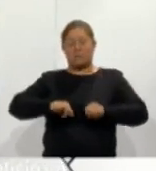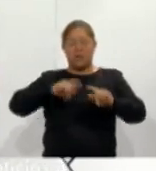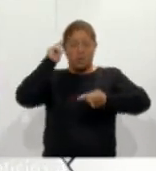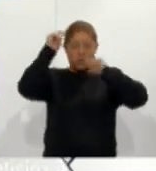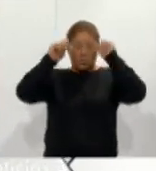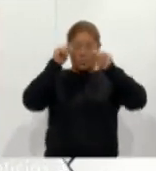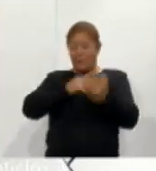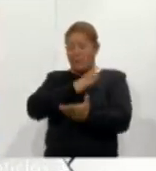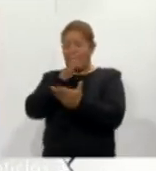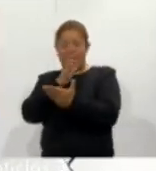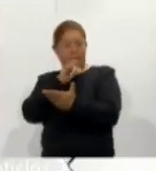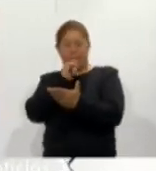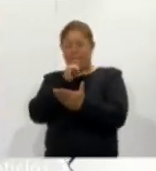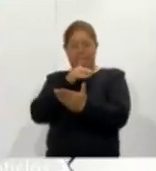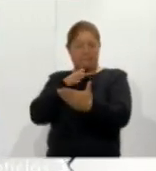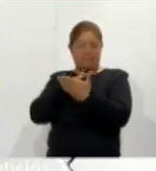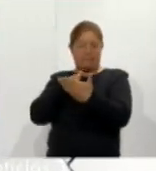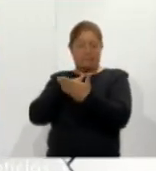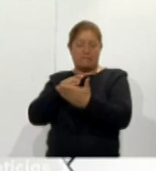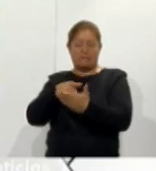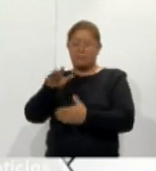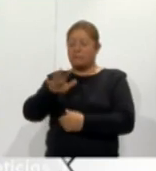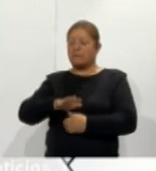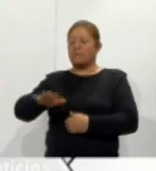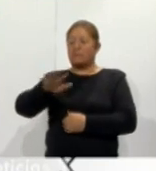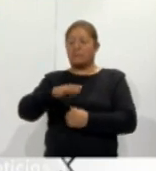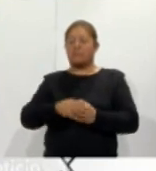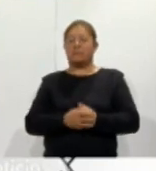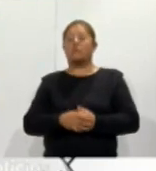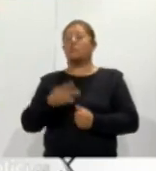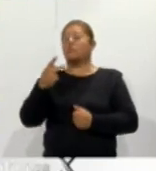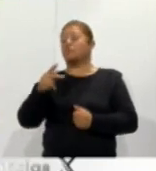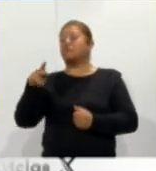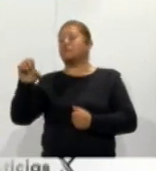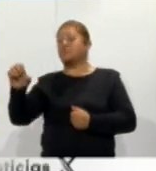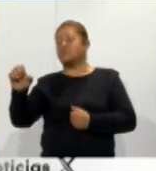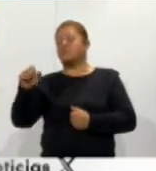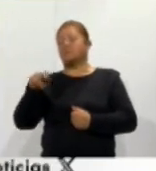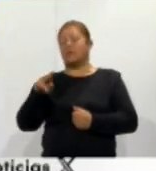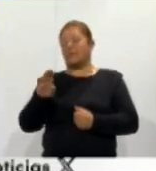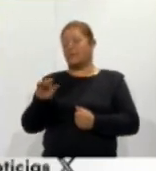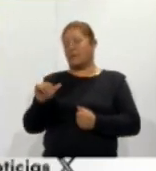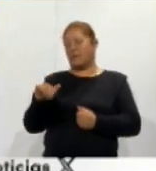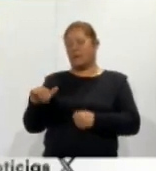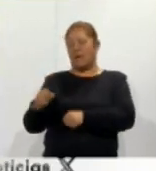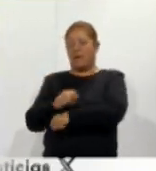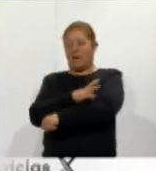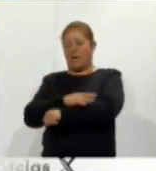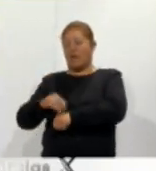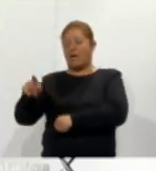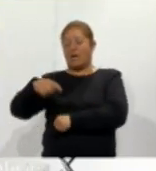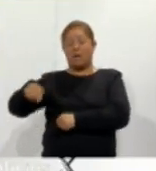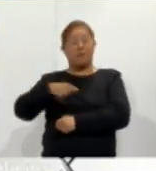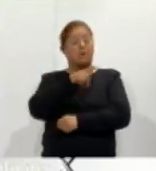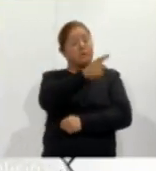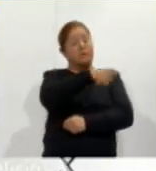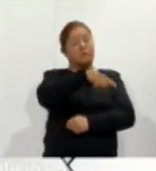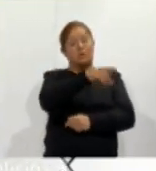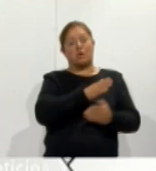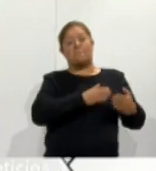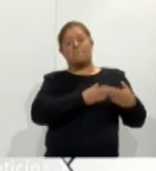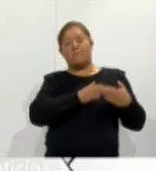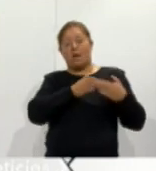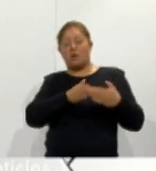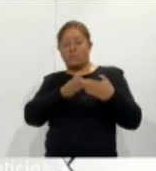terrestres en Punta Espinosa y Bahía Urbina En ambos lugares acostumbran a llegar embarcaciones turísticas y se